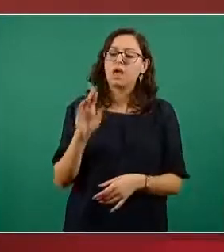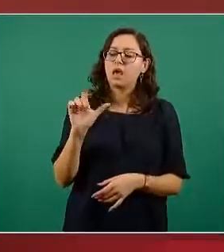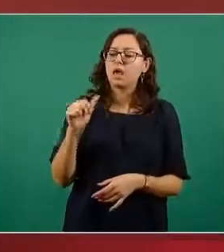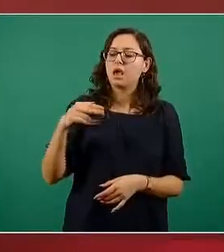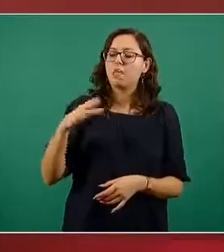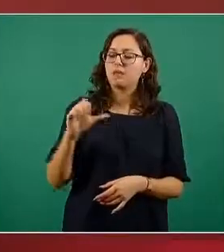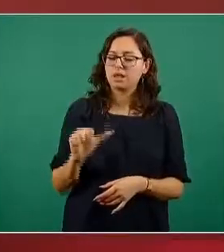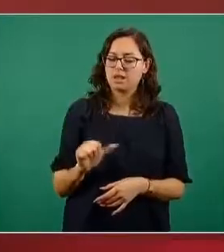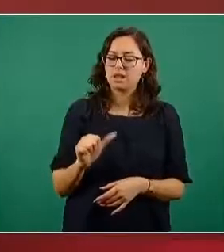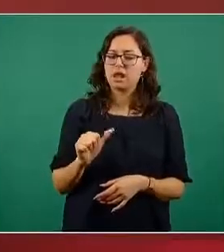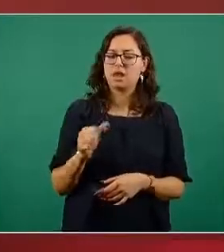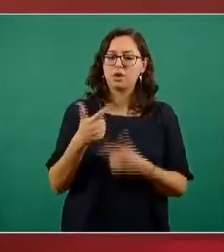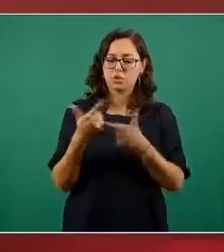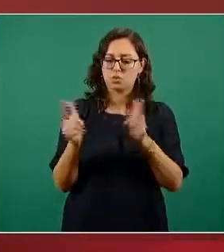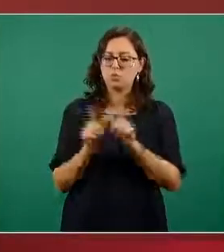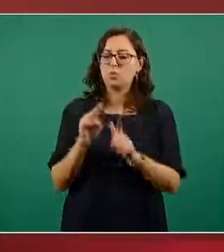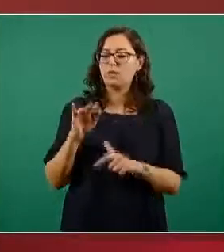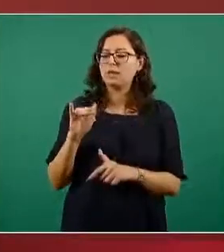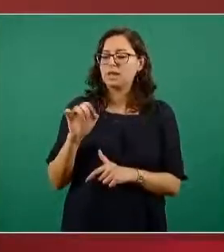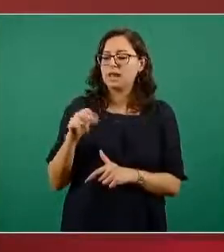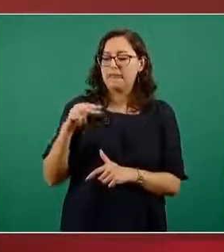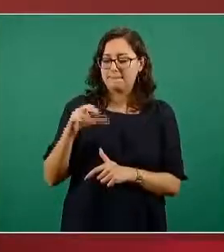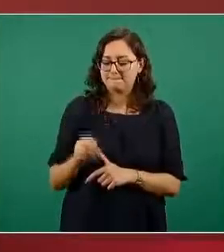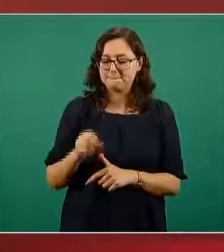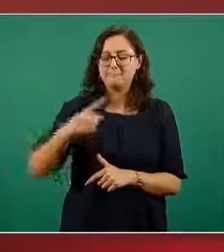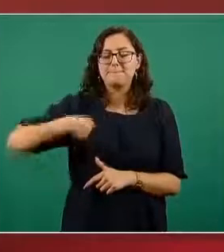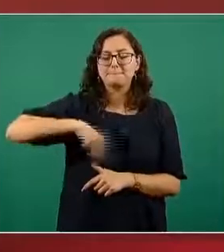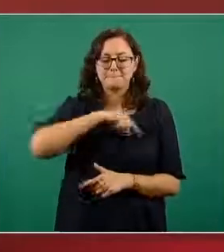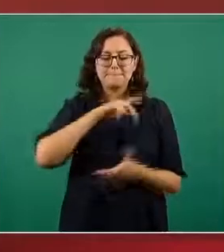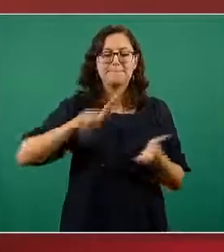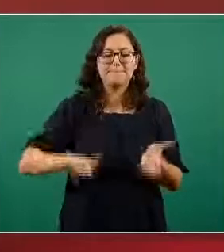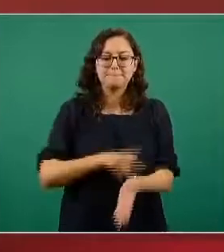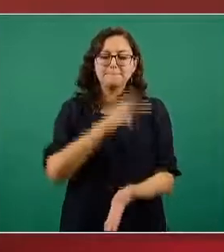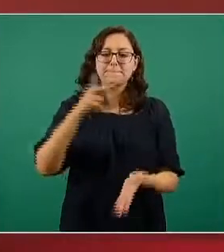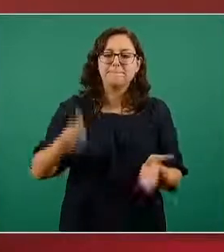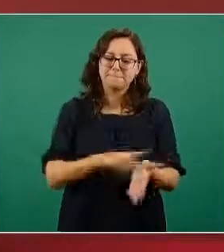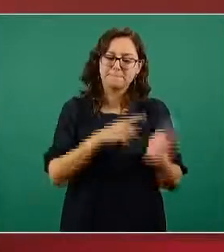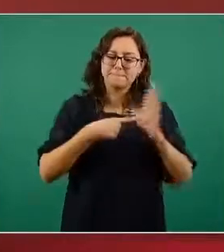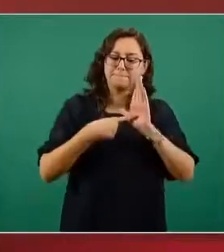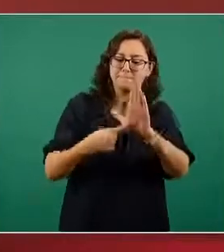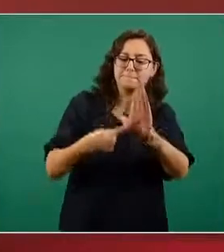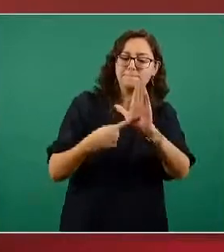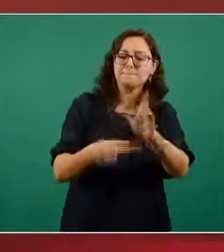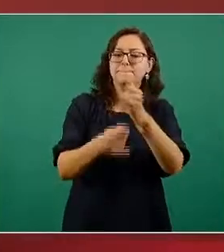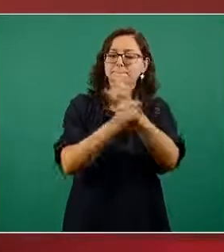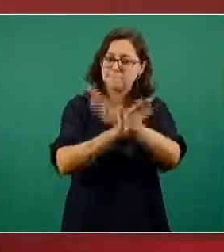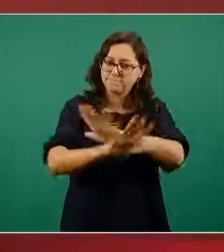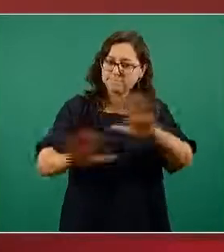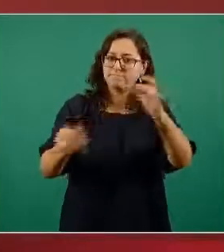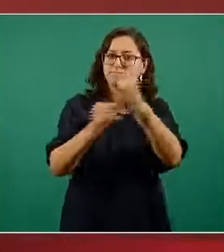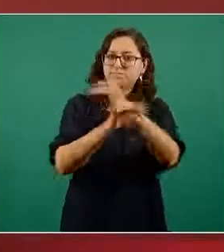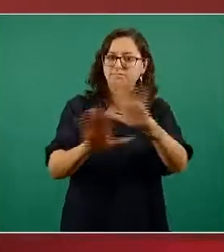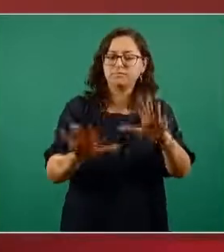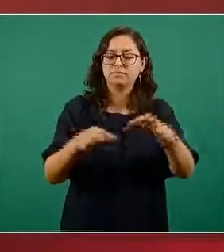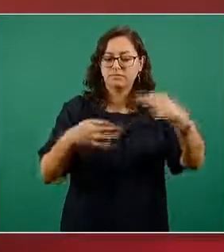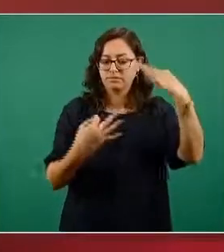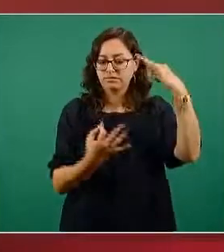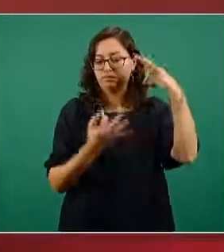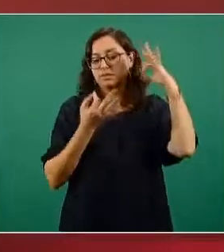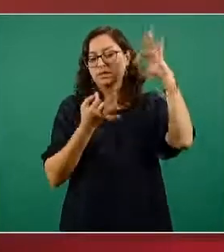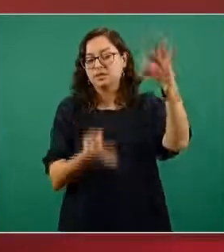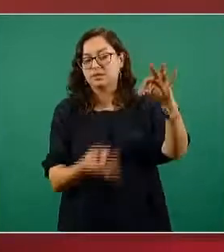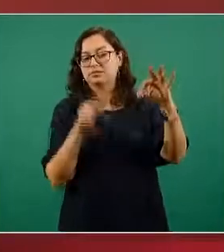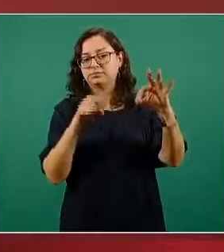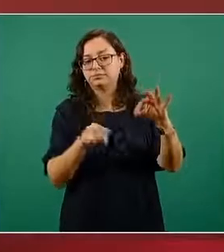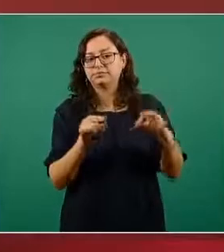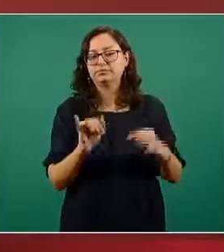presentaciones sobre las recomendaciones nos gustaría que todo el público conociera este documento que fue publicado por el Instituto Nacional